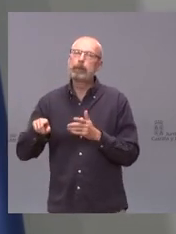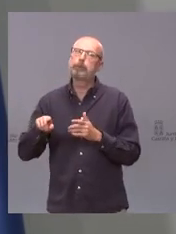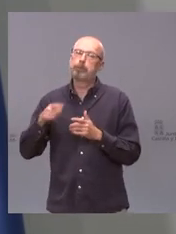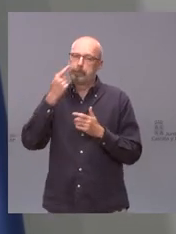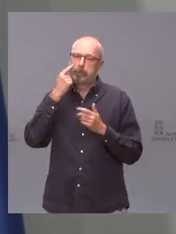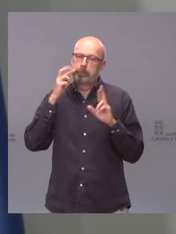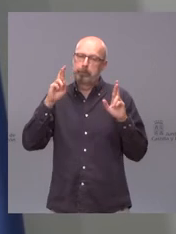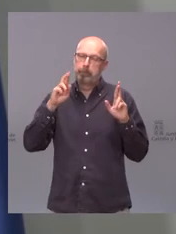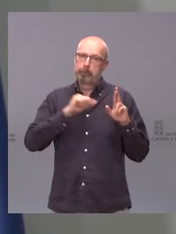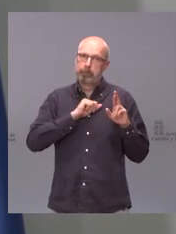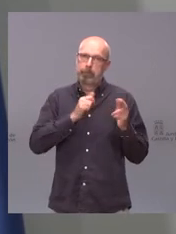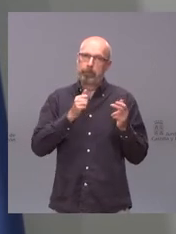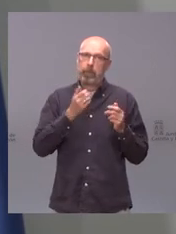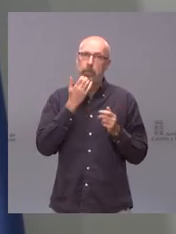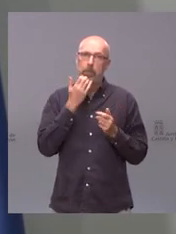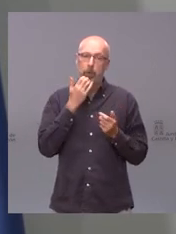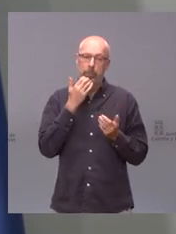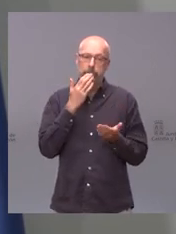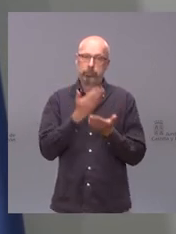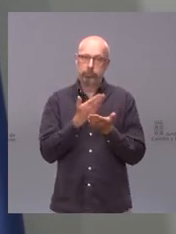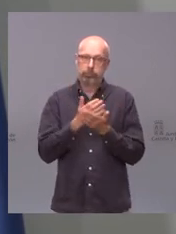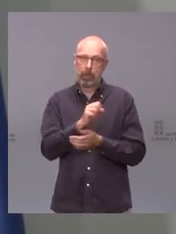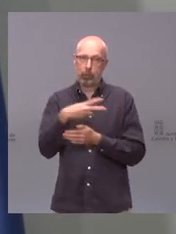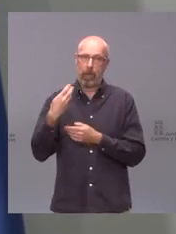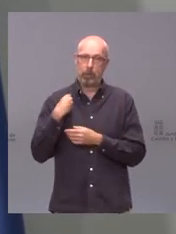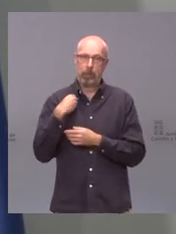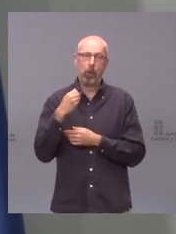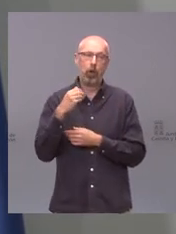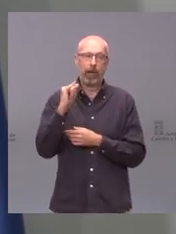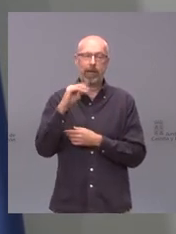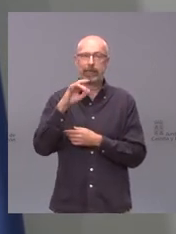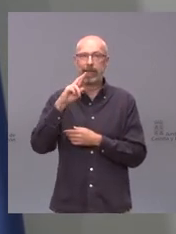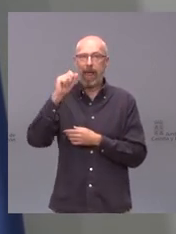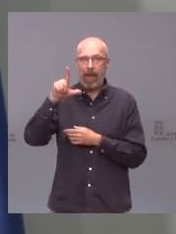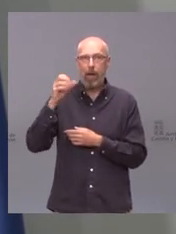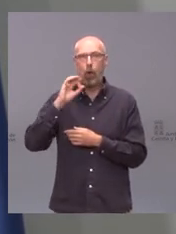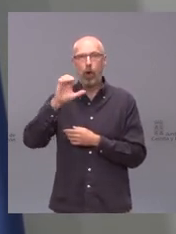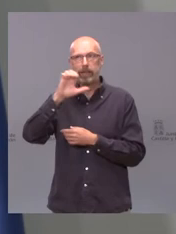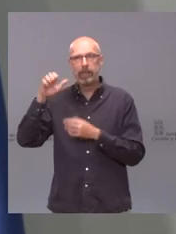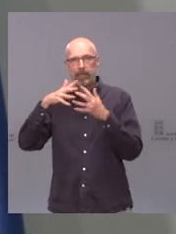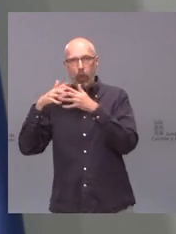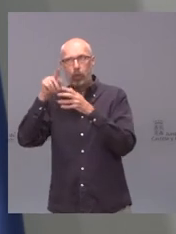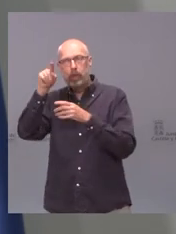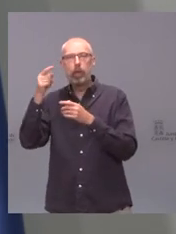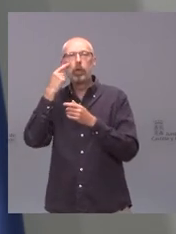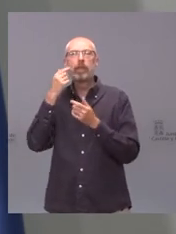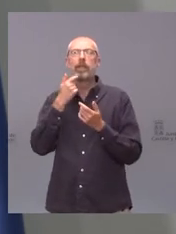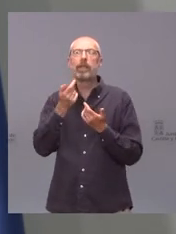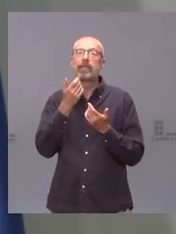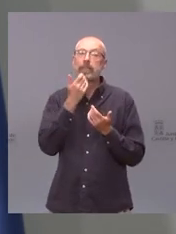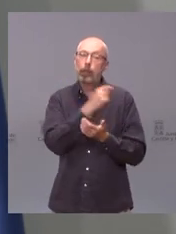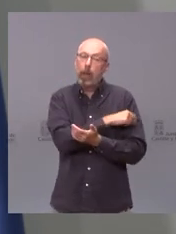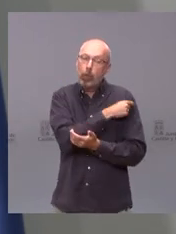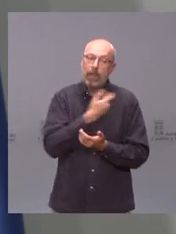en Israel y en Estados Unidos una notable reducción de la mortalidad en el caso de producirse una